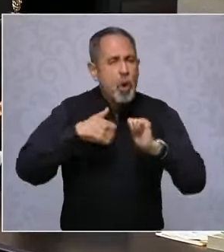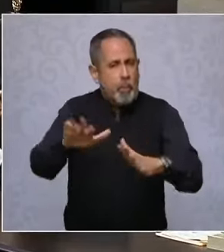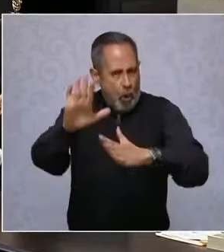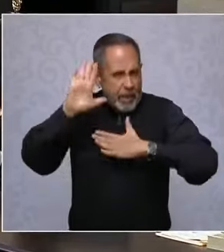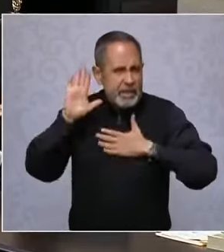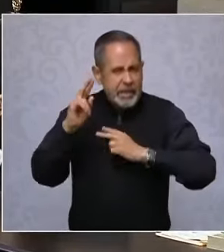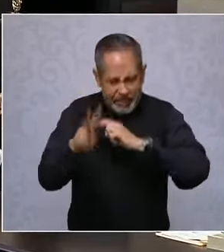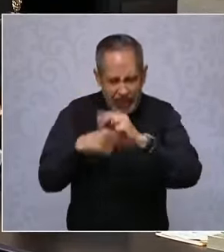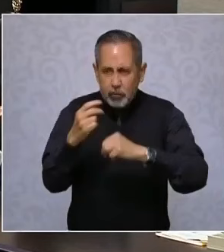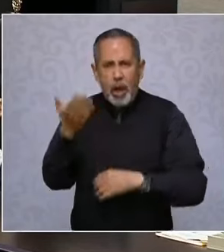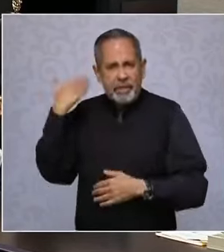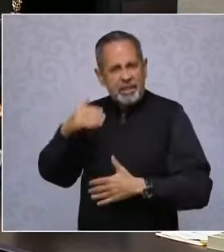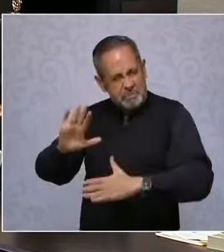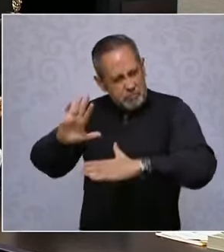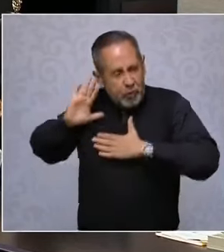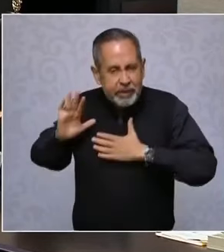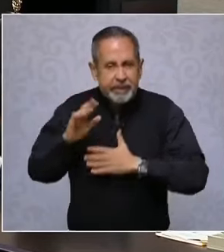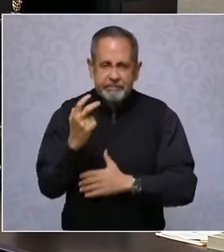campaña.